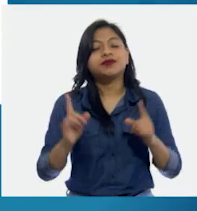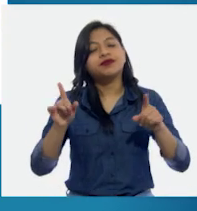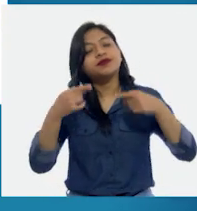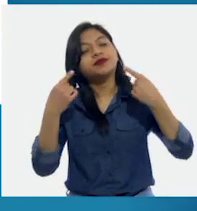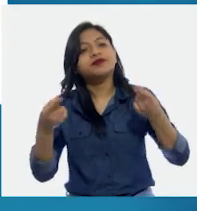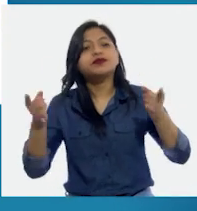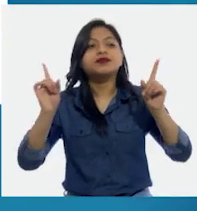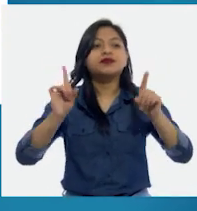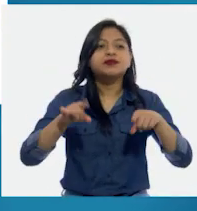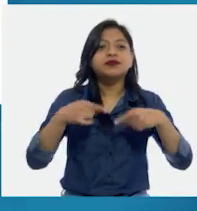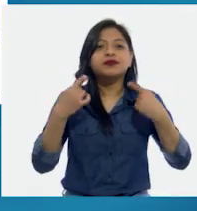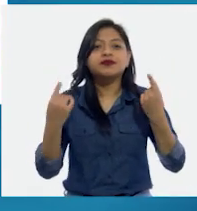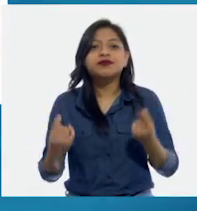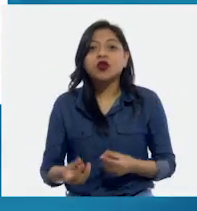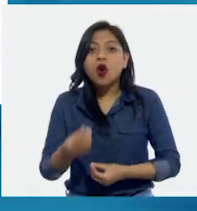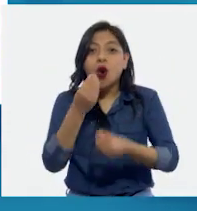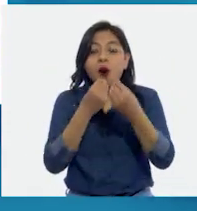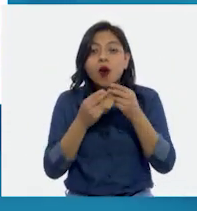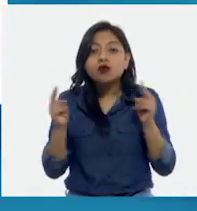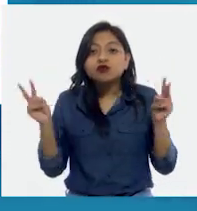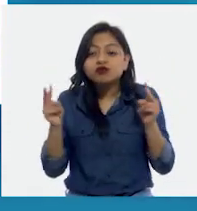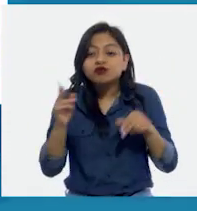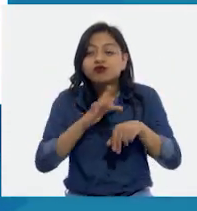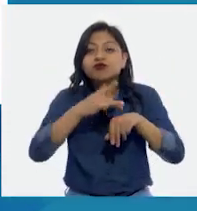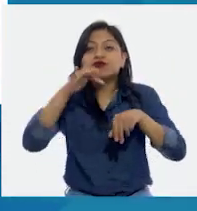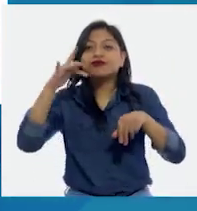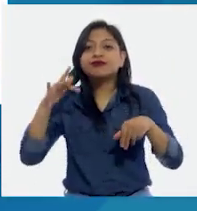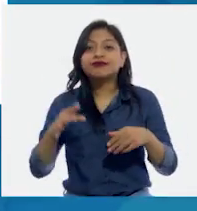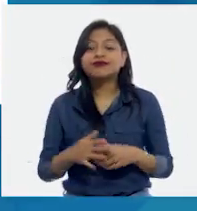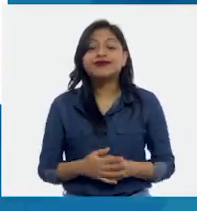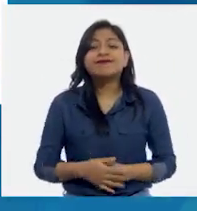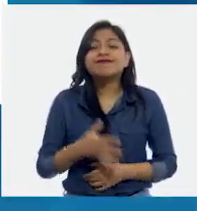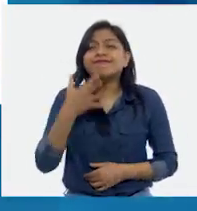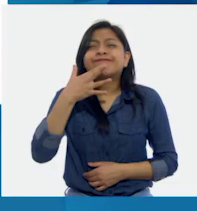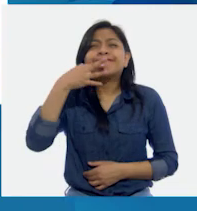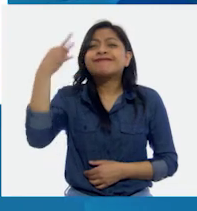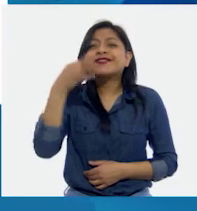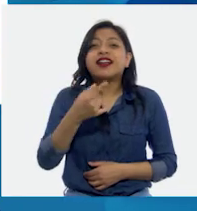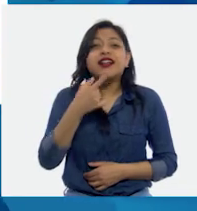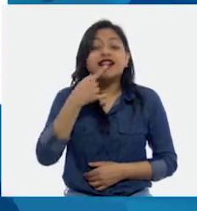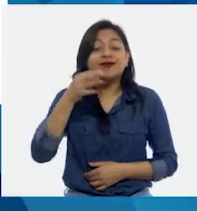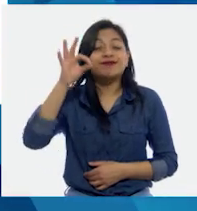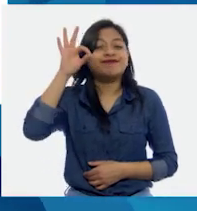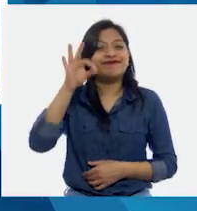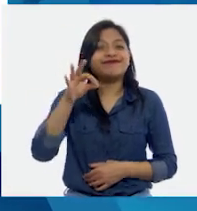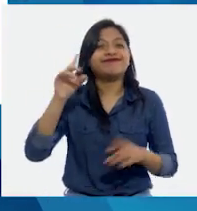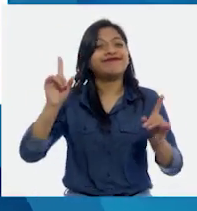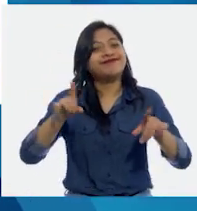Se comió un escarabajo. ¡Qué rico! ¡Qué sabor!